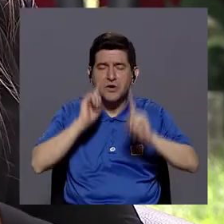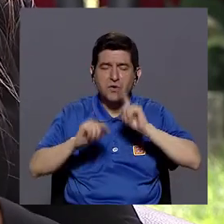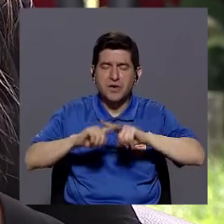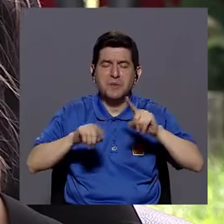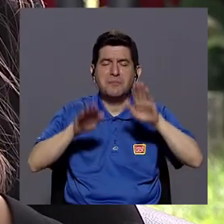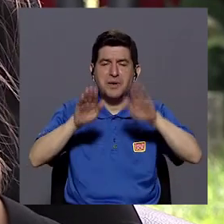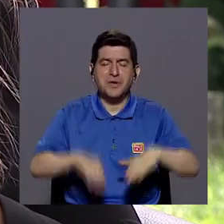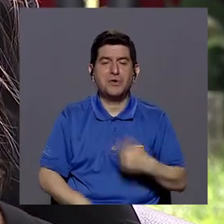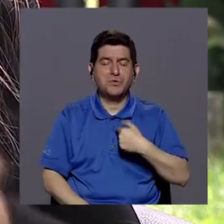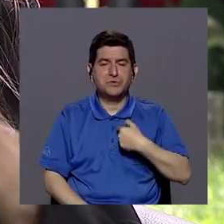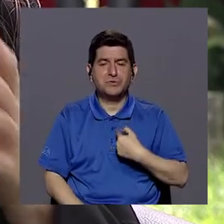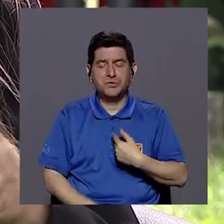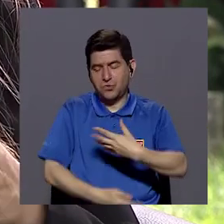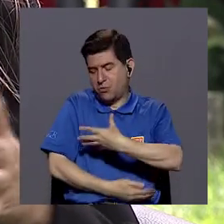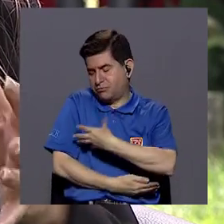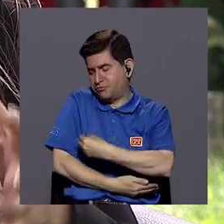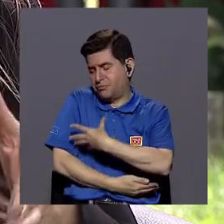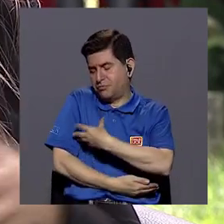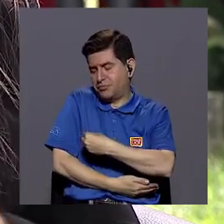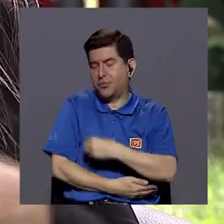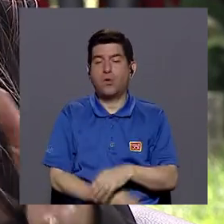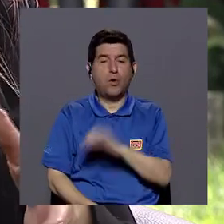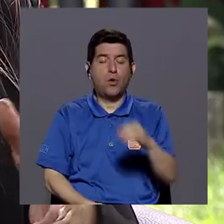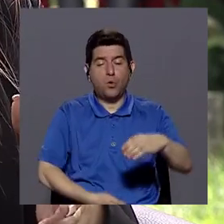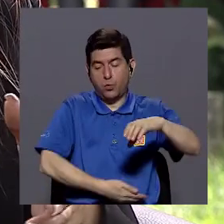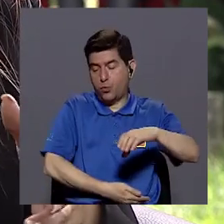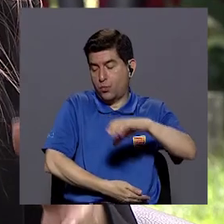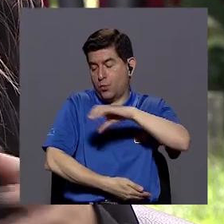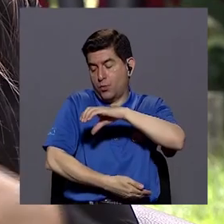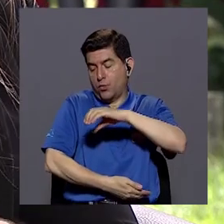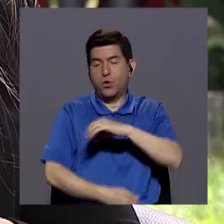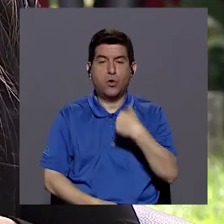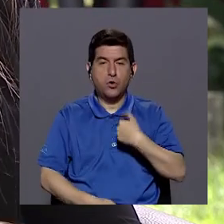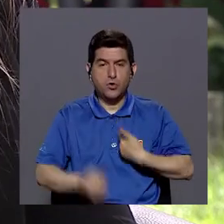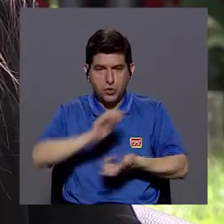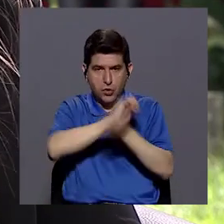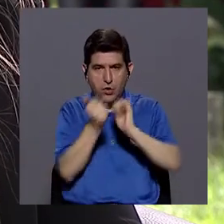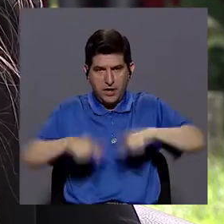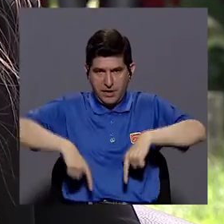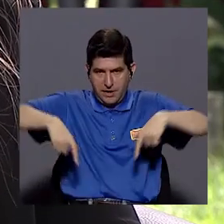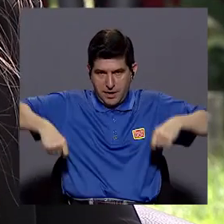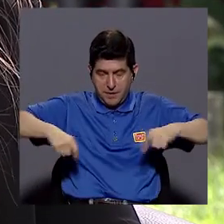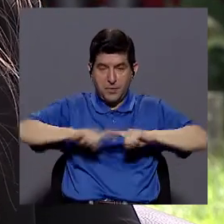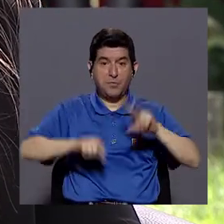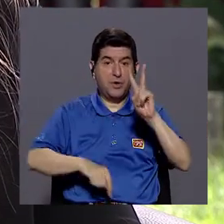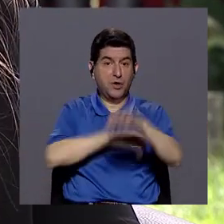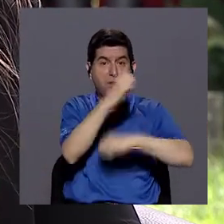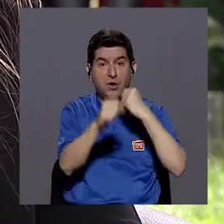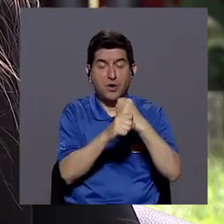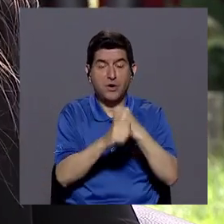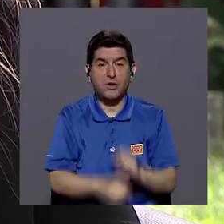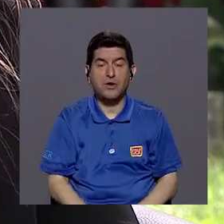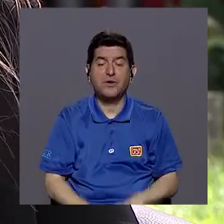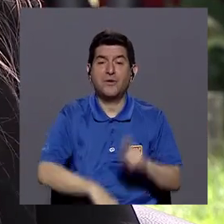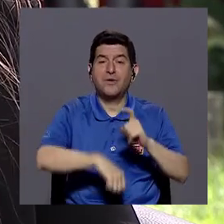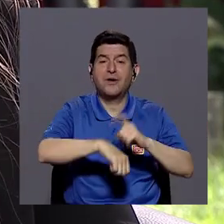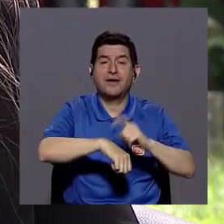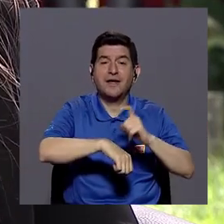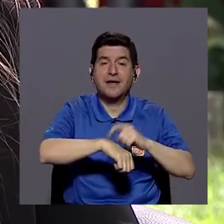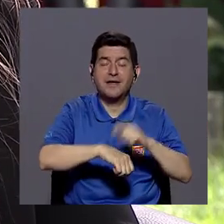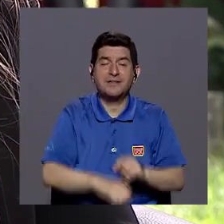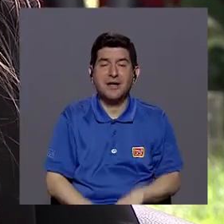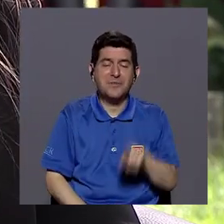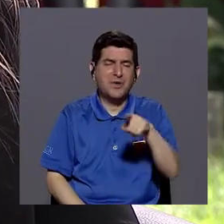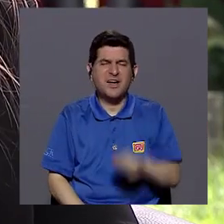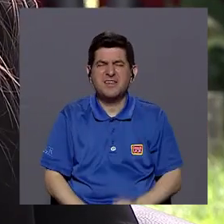tal vez se tranquiliza si le doy el pecho, si le doy el chupón, si le cambio, pero ya a los 2 años es lo que llamamos como la etapa